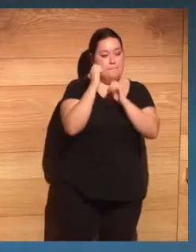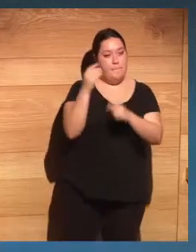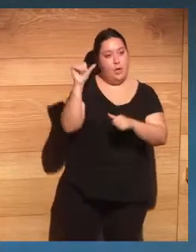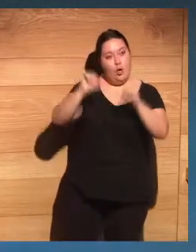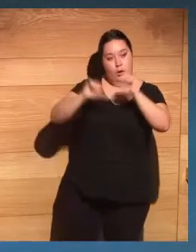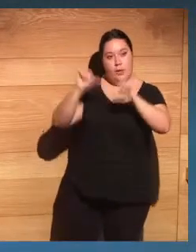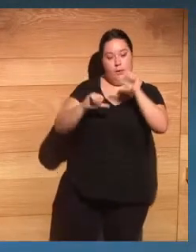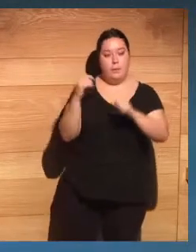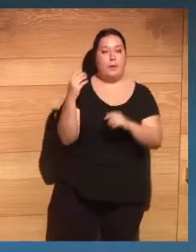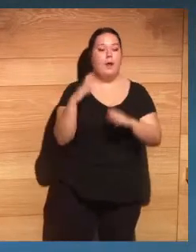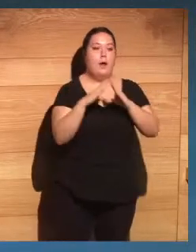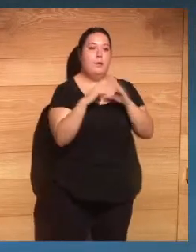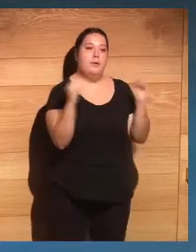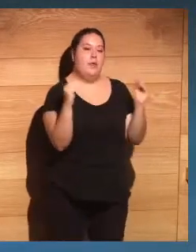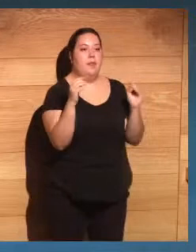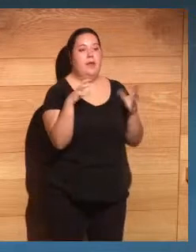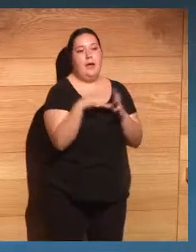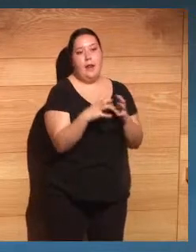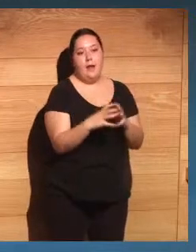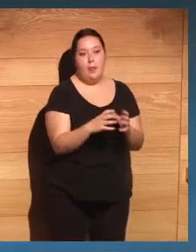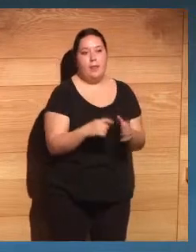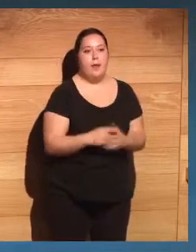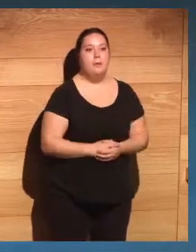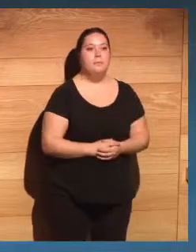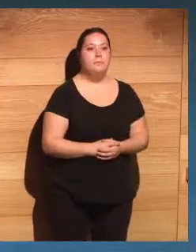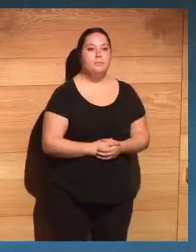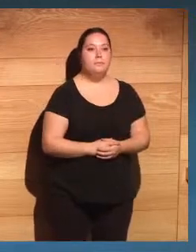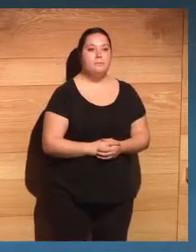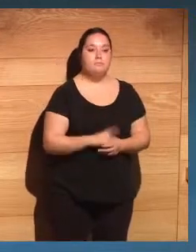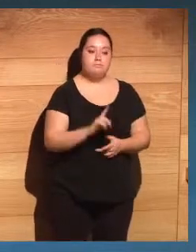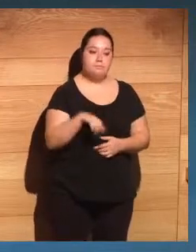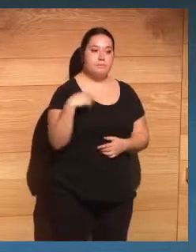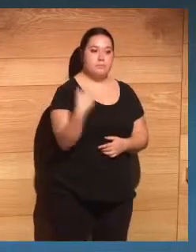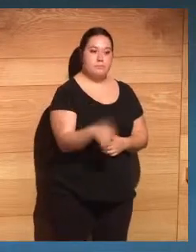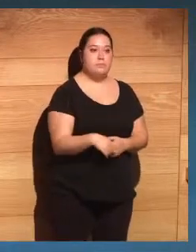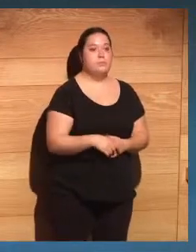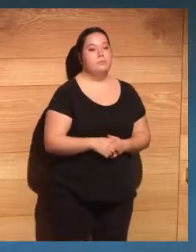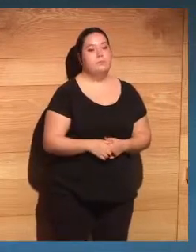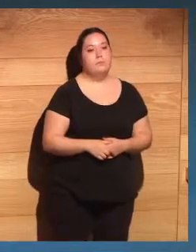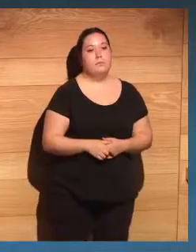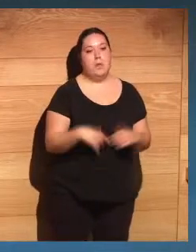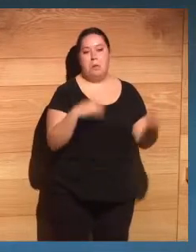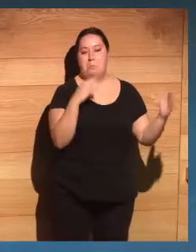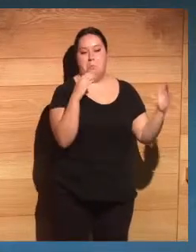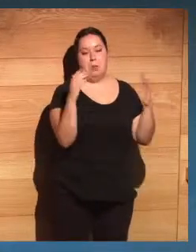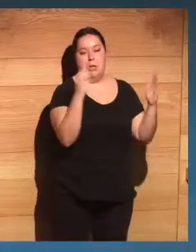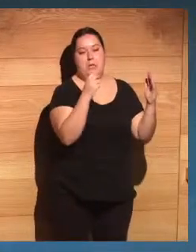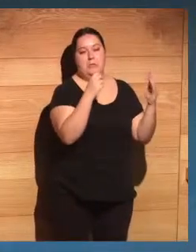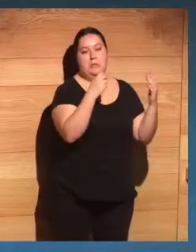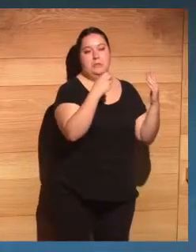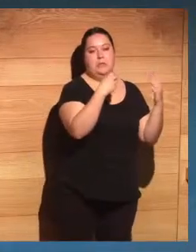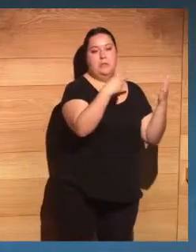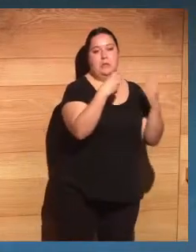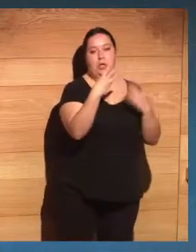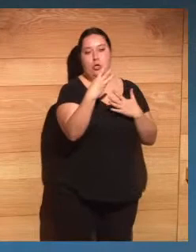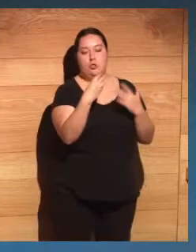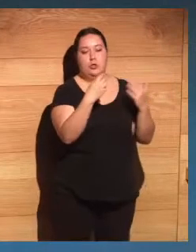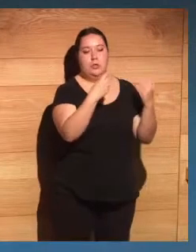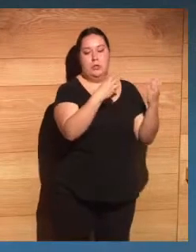Farmacia en Universidad de Granada en 1963 y luego, desde el 68 y 72, rector.